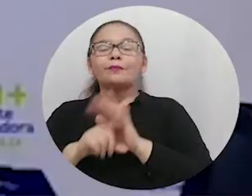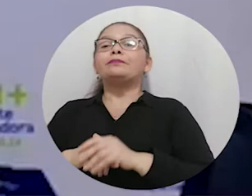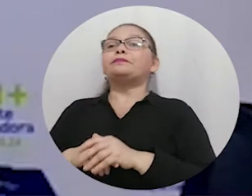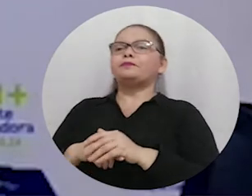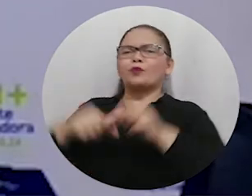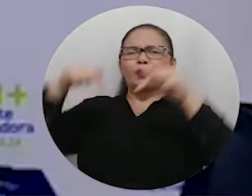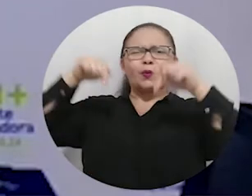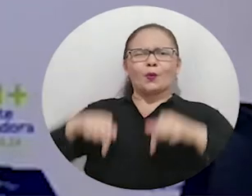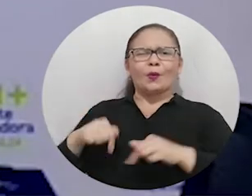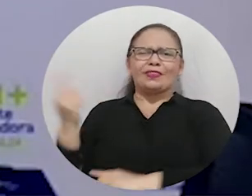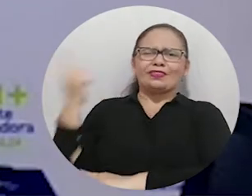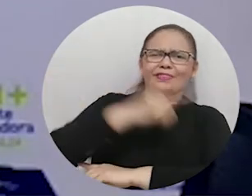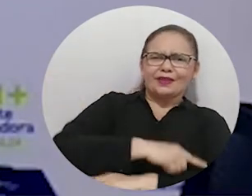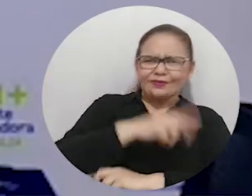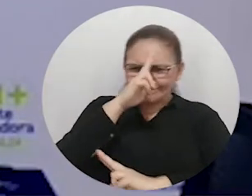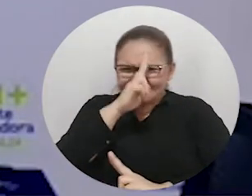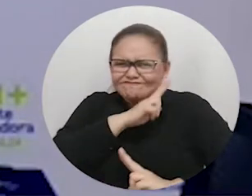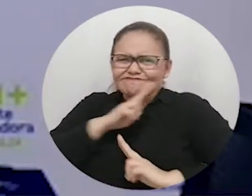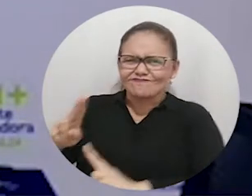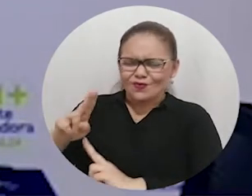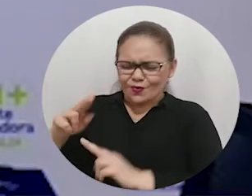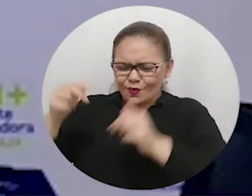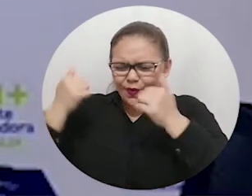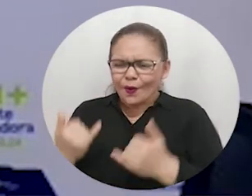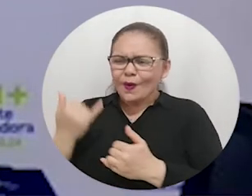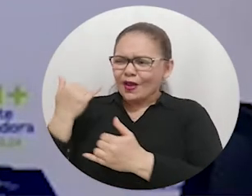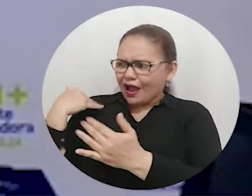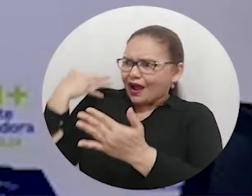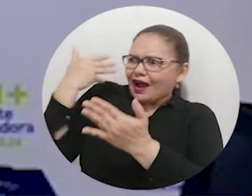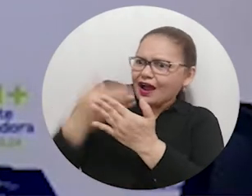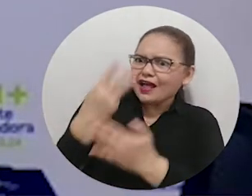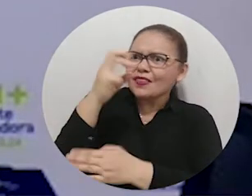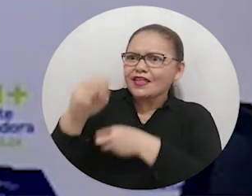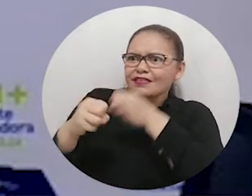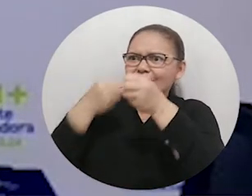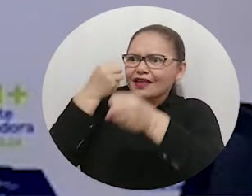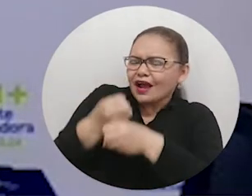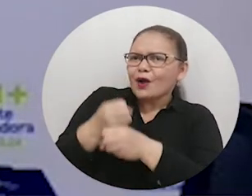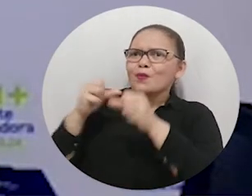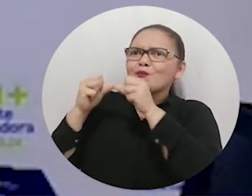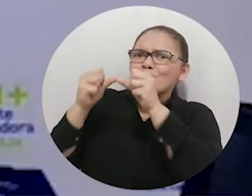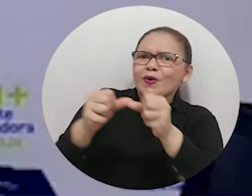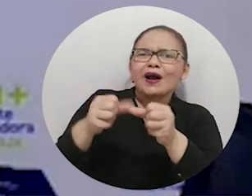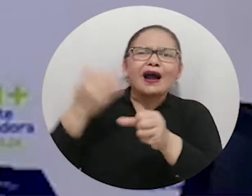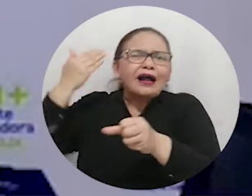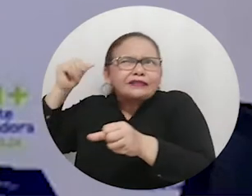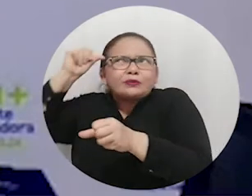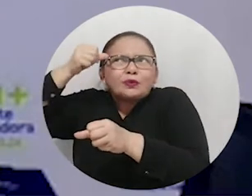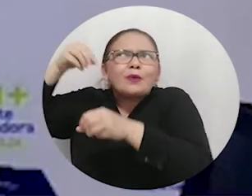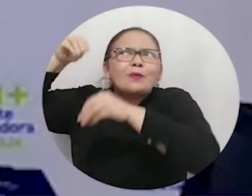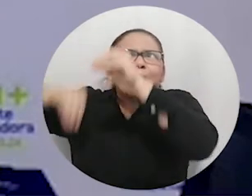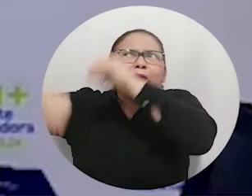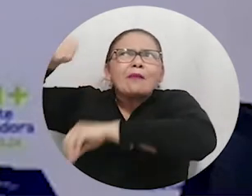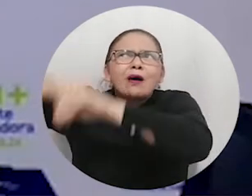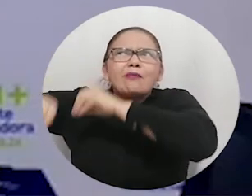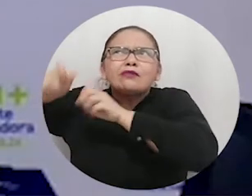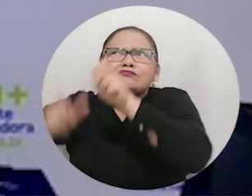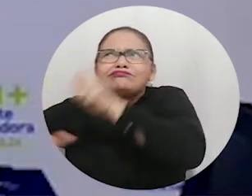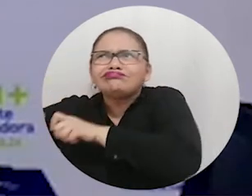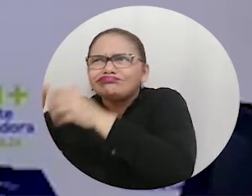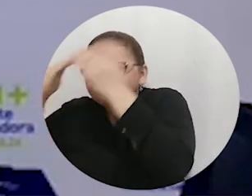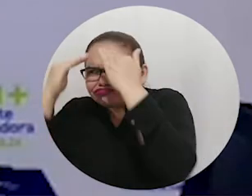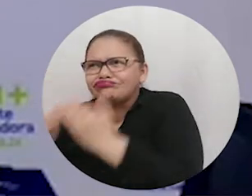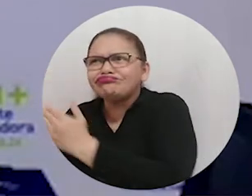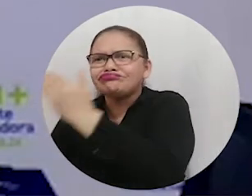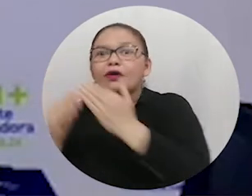Así que en este día queremos reconocer, en este año, de los 30 años de esa Constitución, el esfuerzo de esos constituyentes,